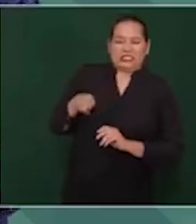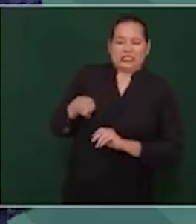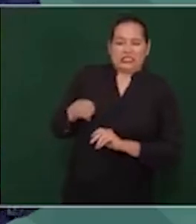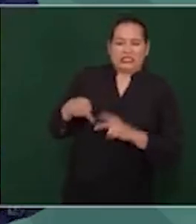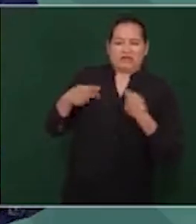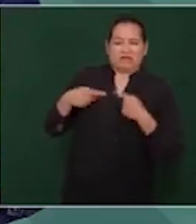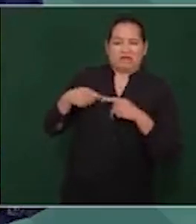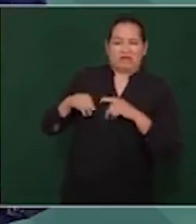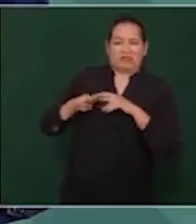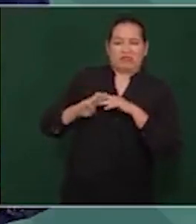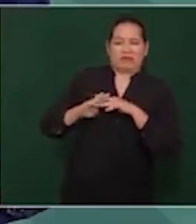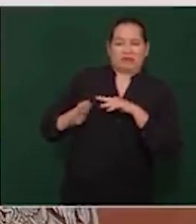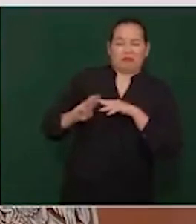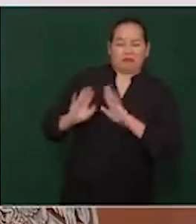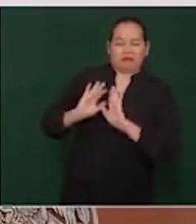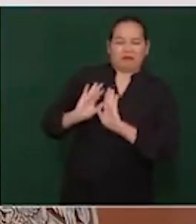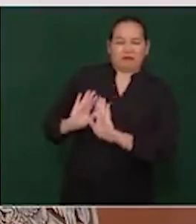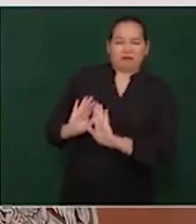gobernador de Texas,